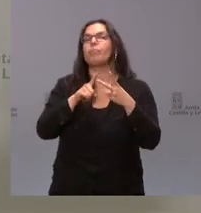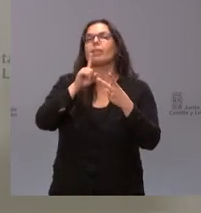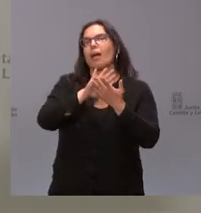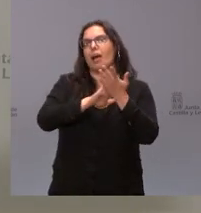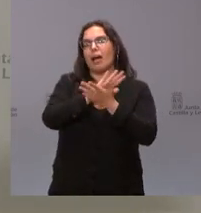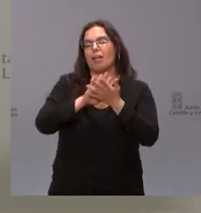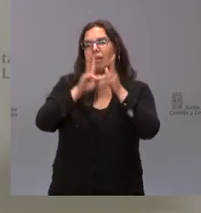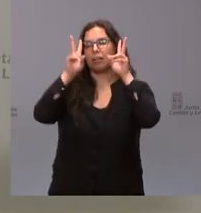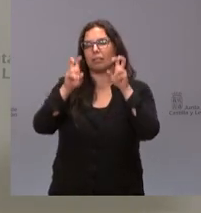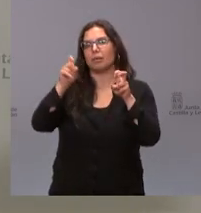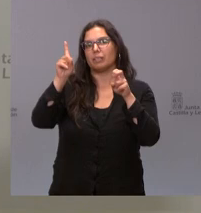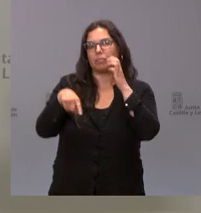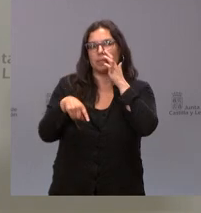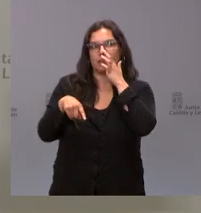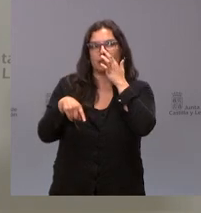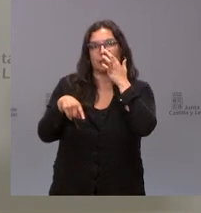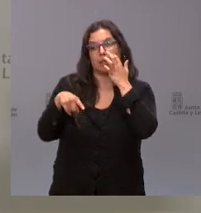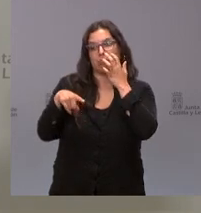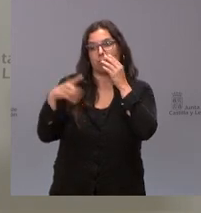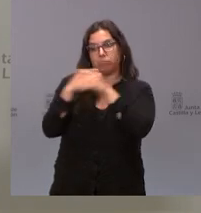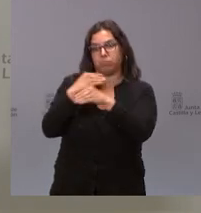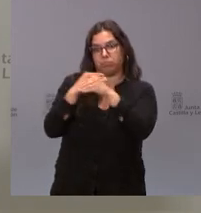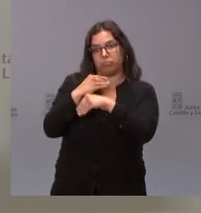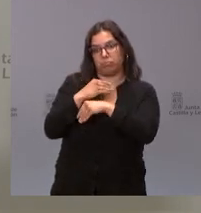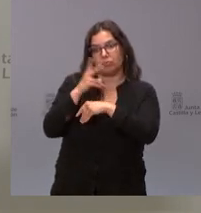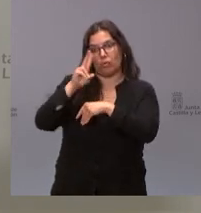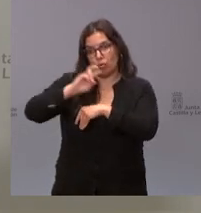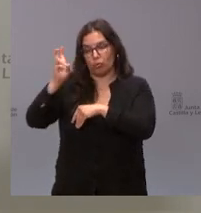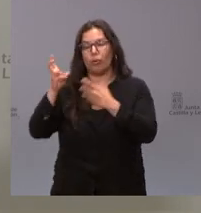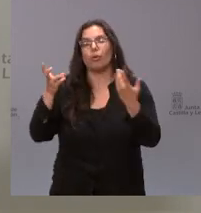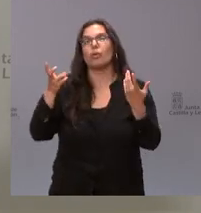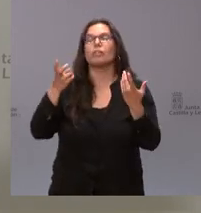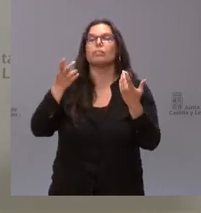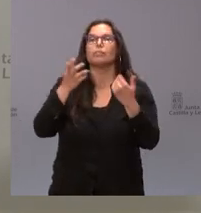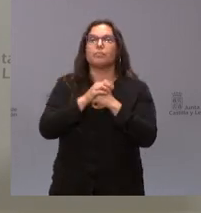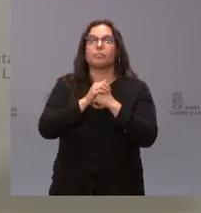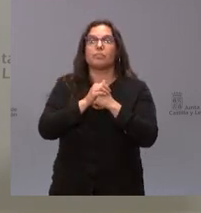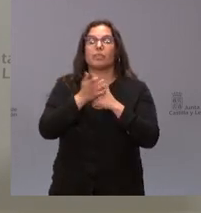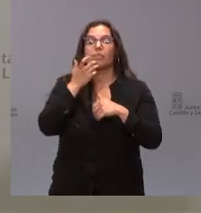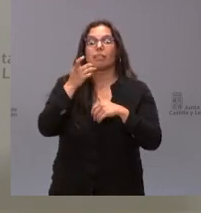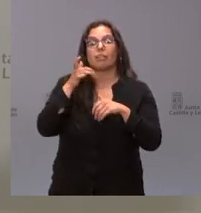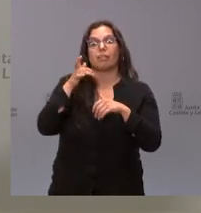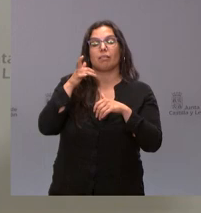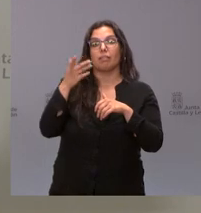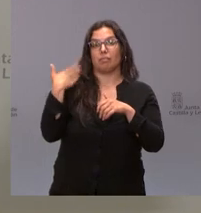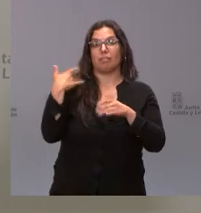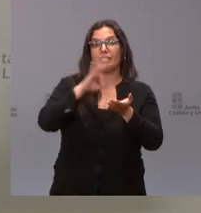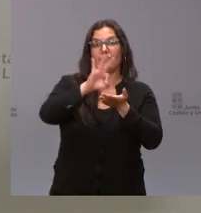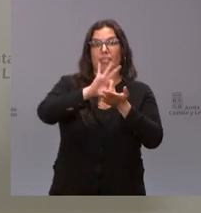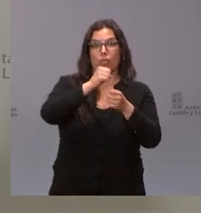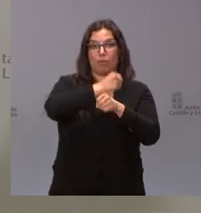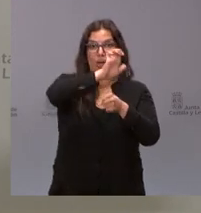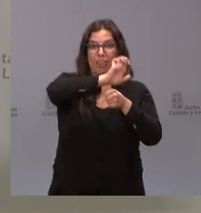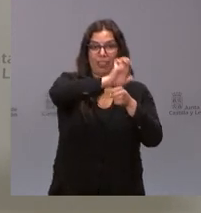de mensajes que no son únicos cuando cuando el gerente del servicio de empleo